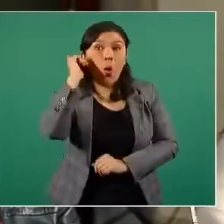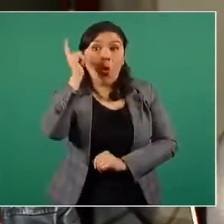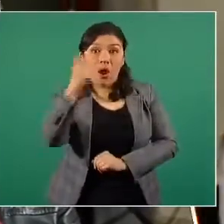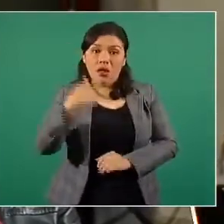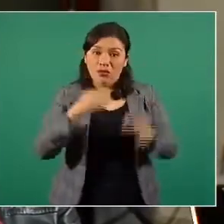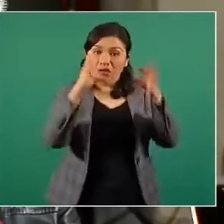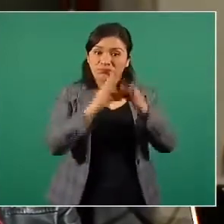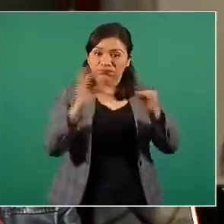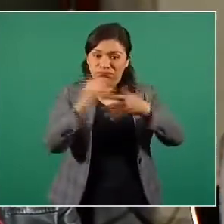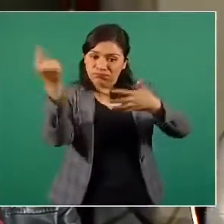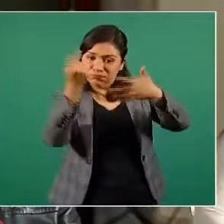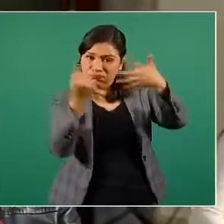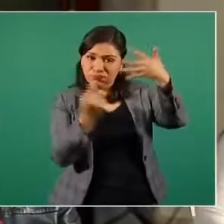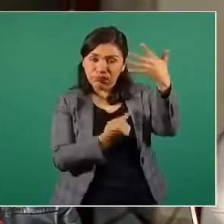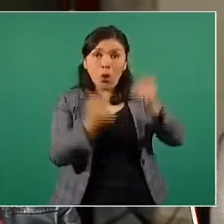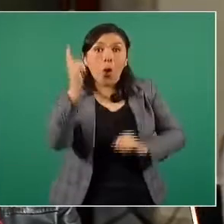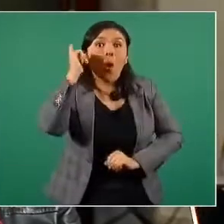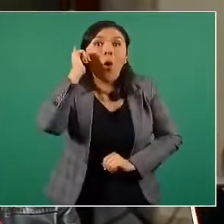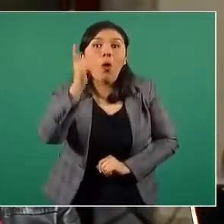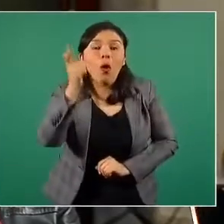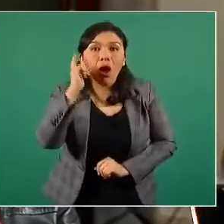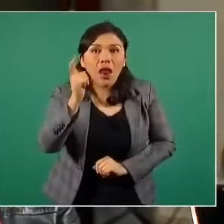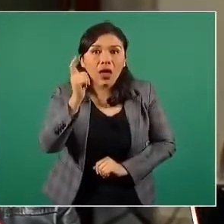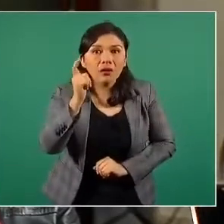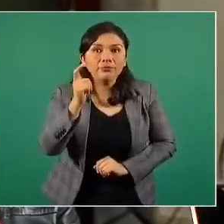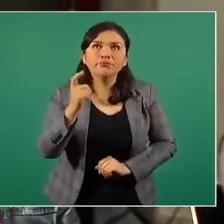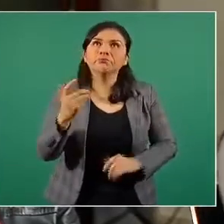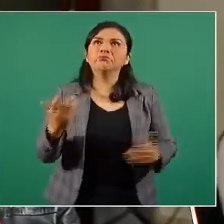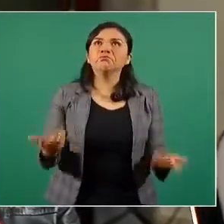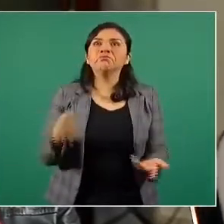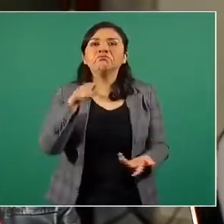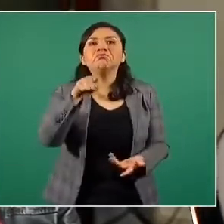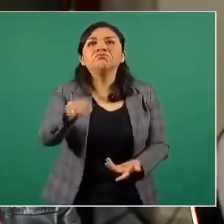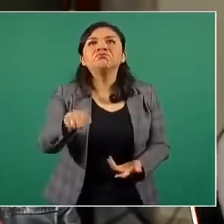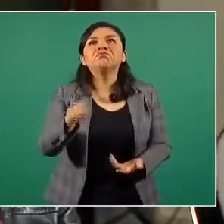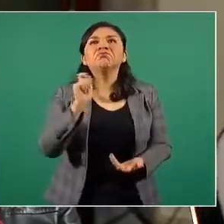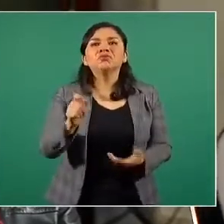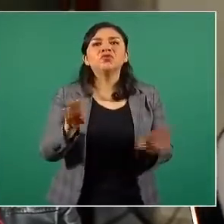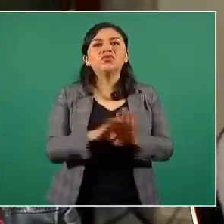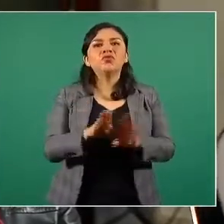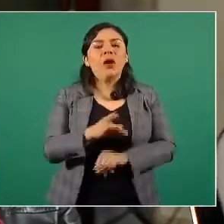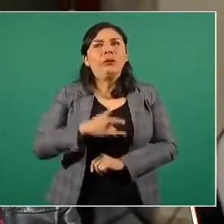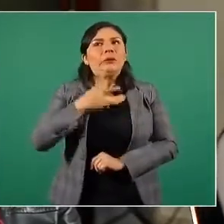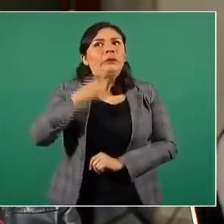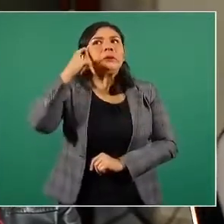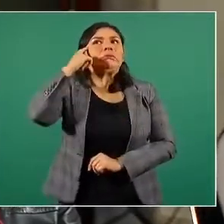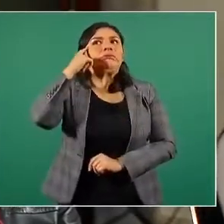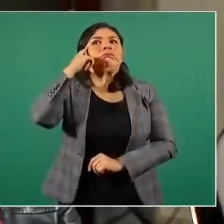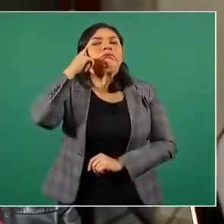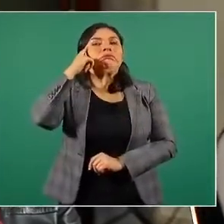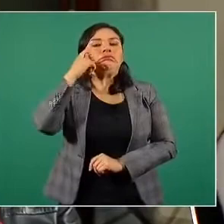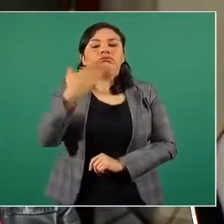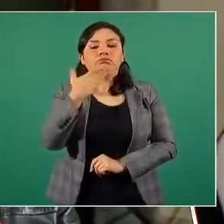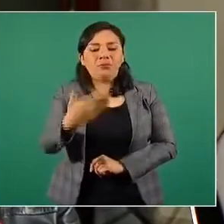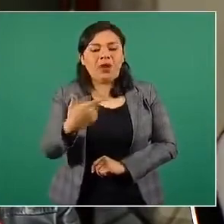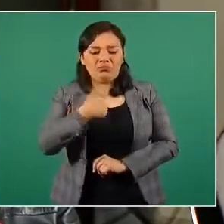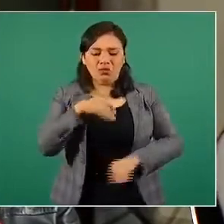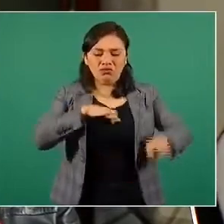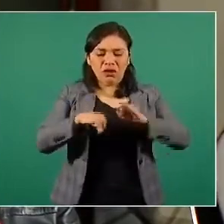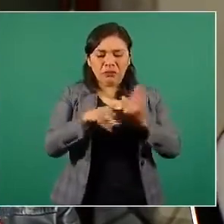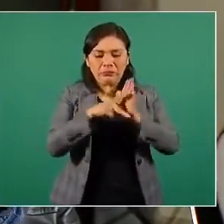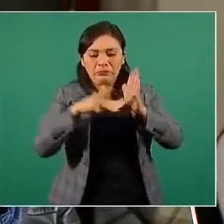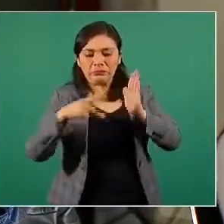después de todo esto haya la congruencia en un auténtico ejercicio